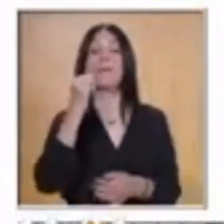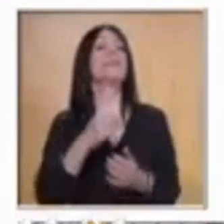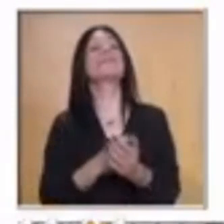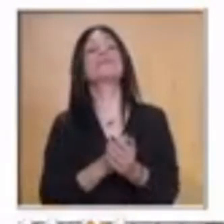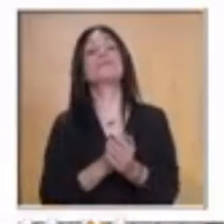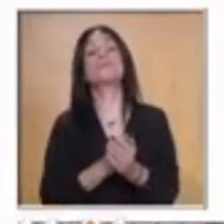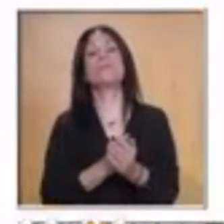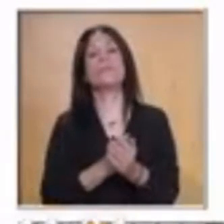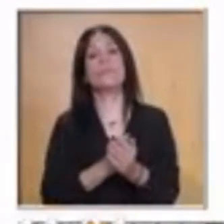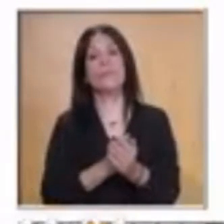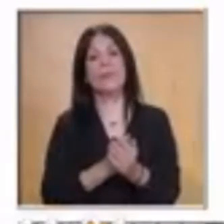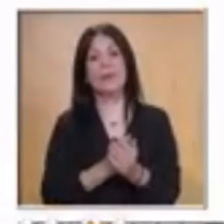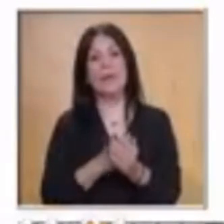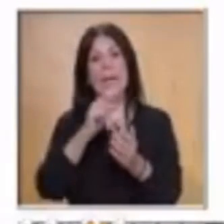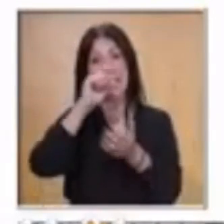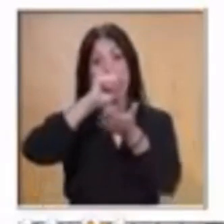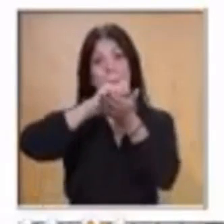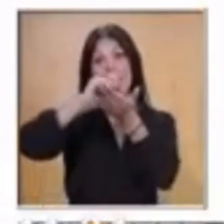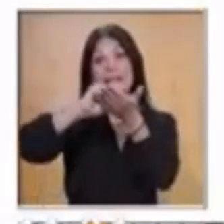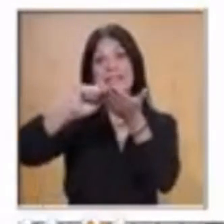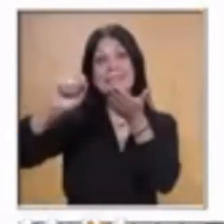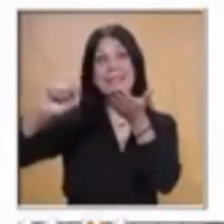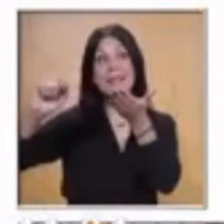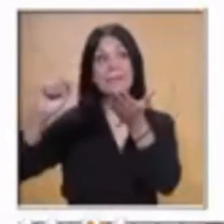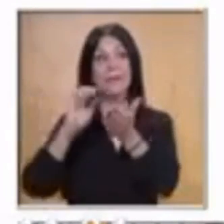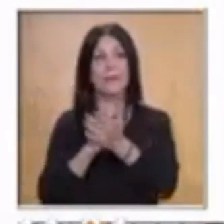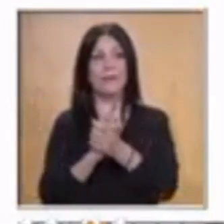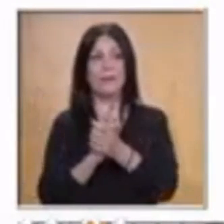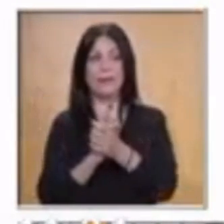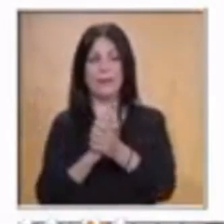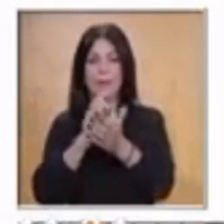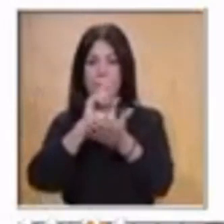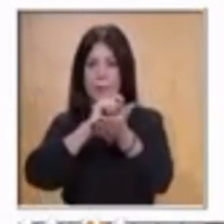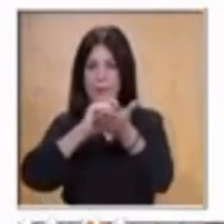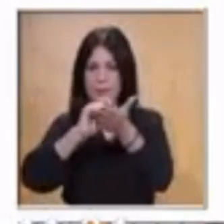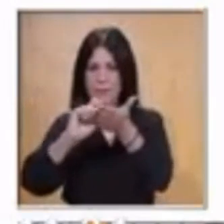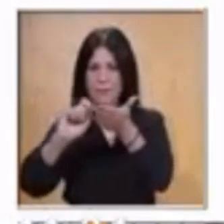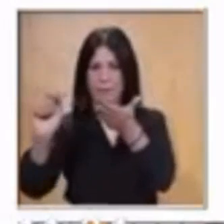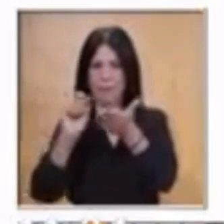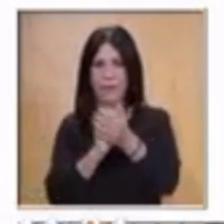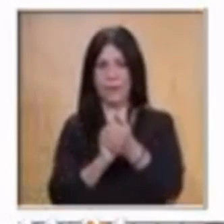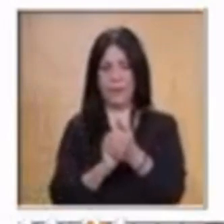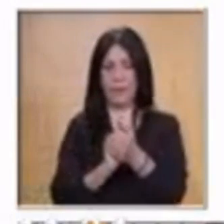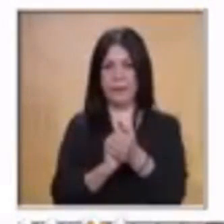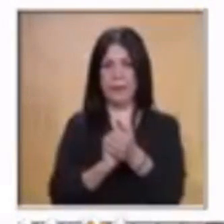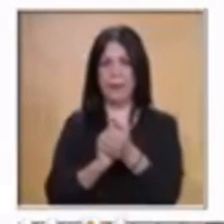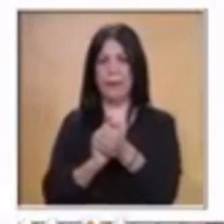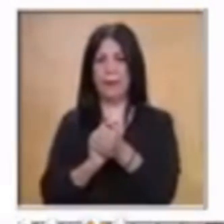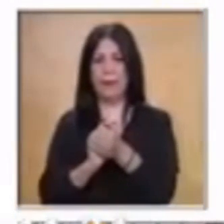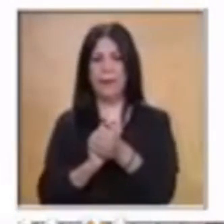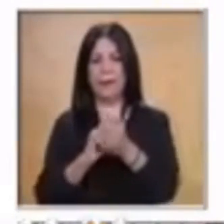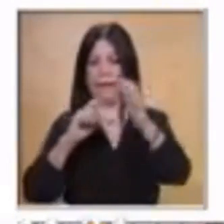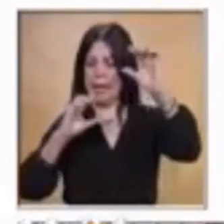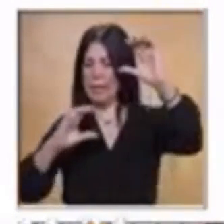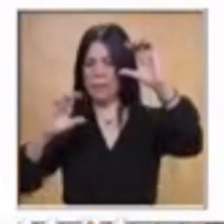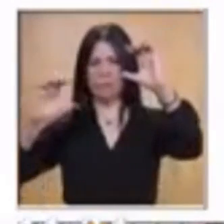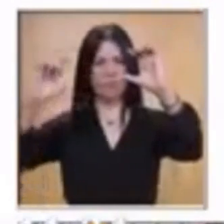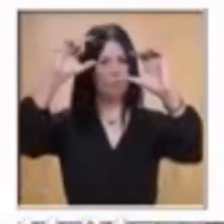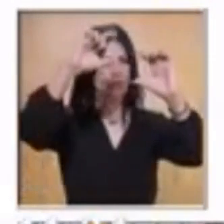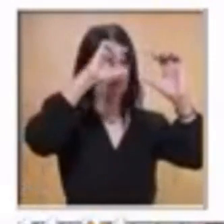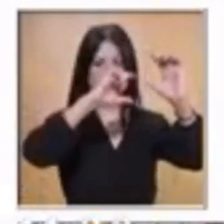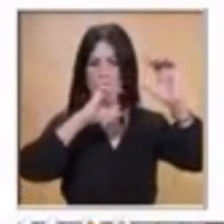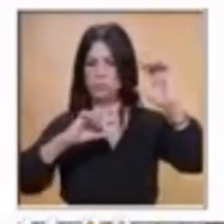frases en el orden que tú desees. No importa dónde pongas las siguientes frases. Esa hoja, tú la